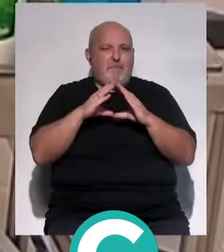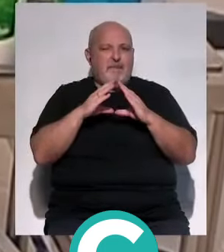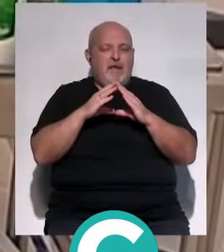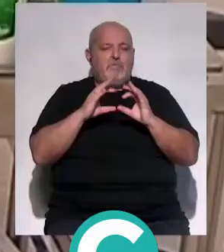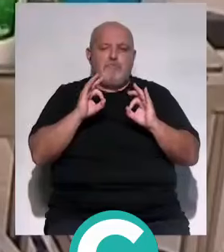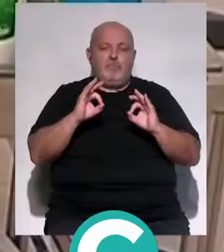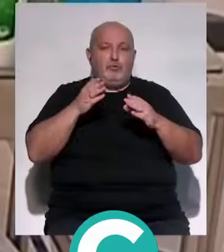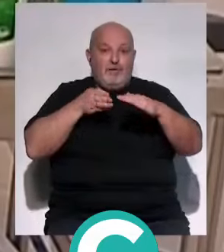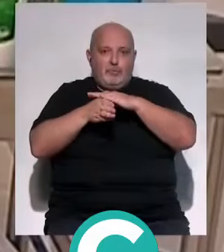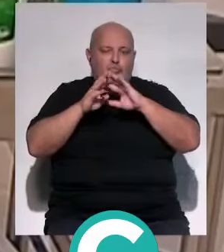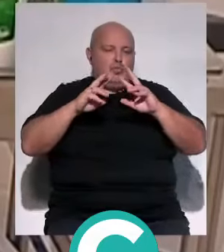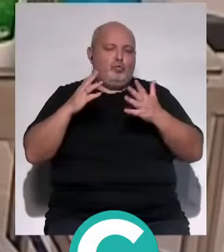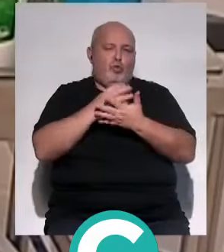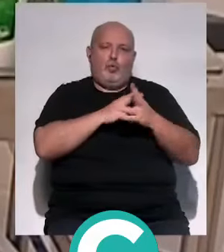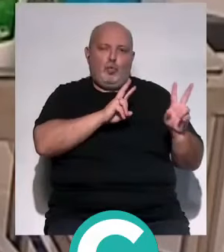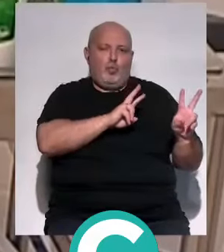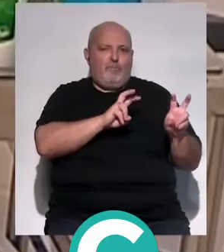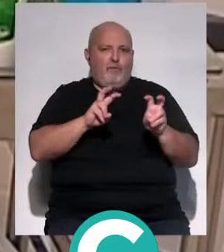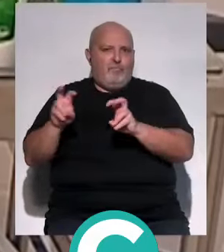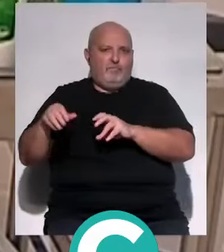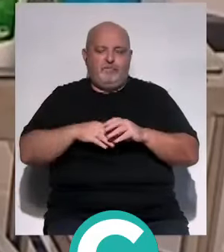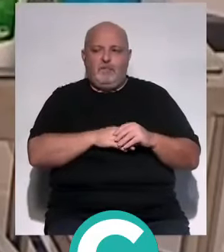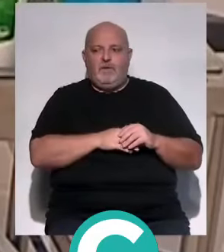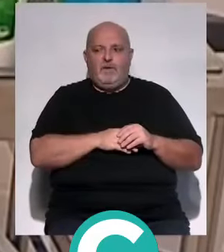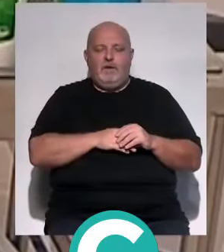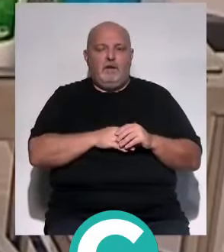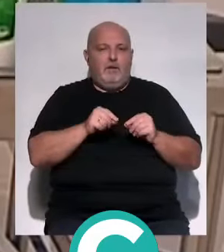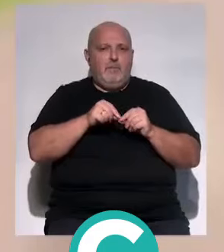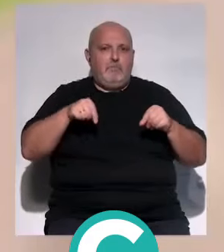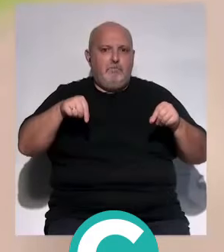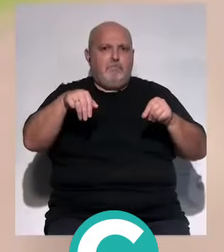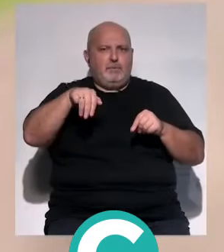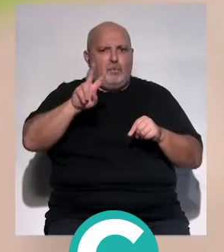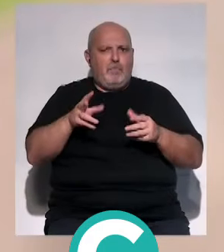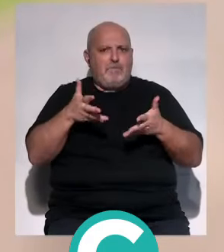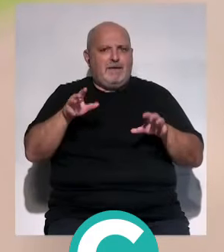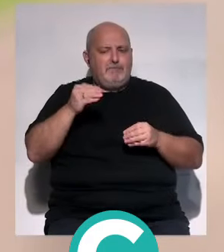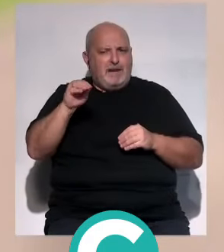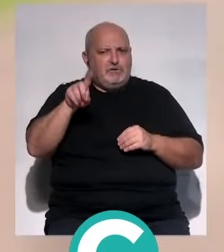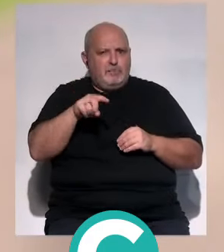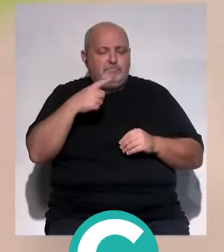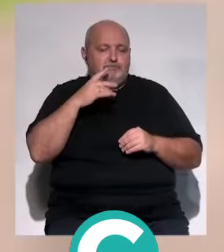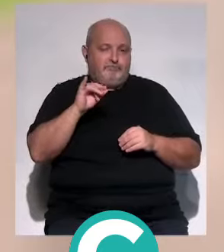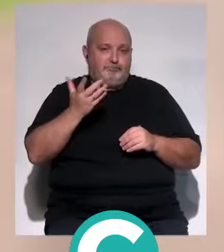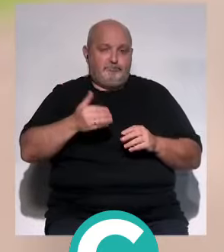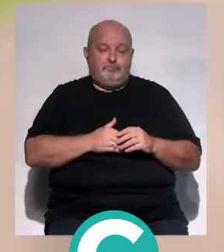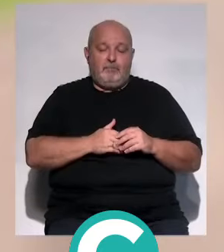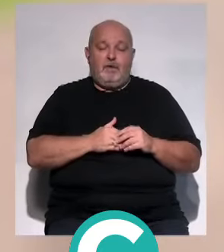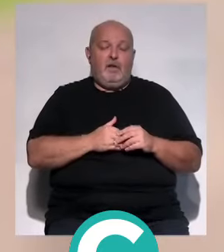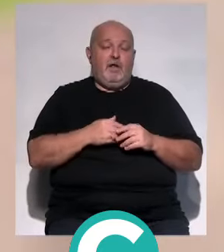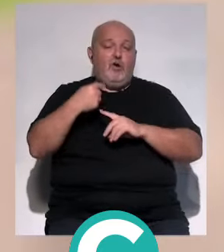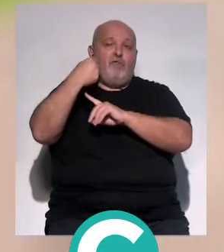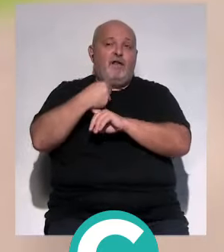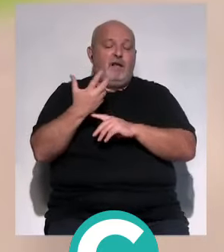resto, nuevo. Pues, hablamos de muchos metros cuadrados más, ¿no? Sí, claro. Todo esto nos